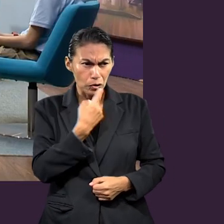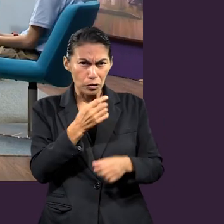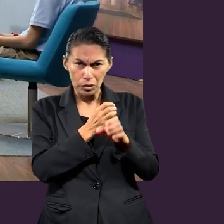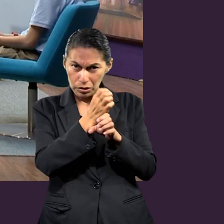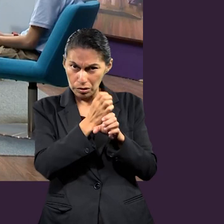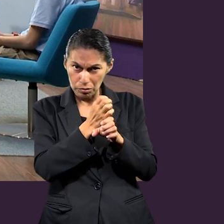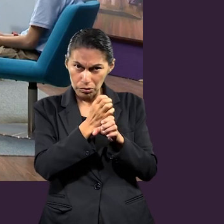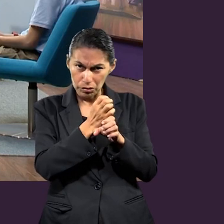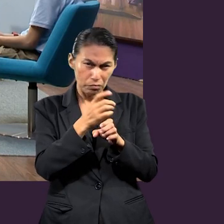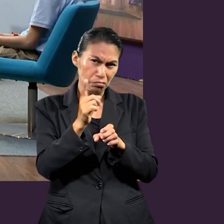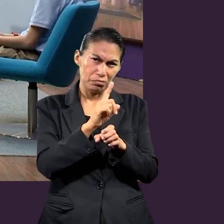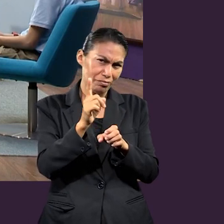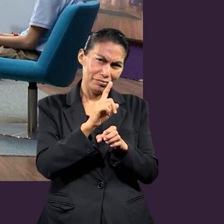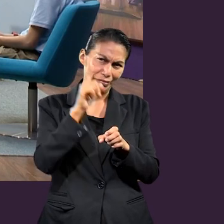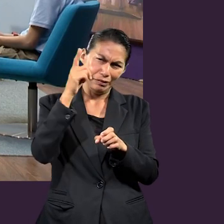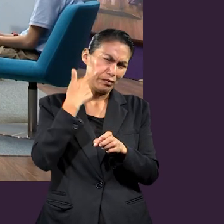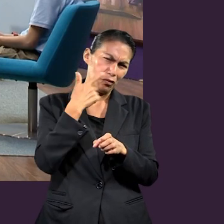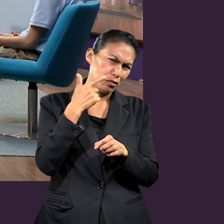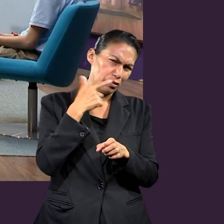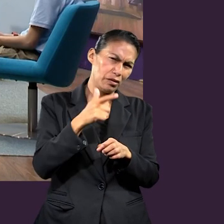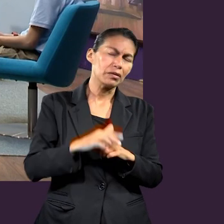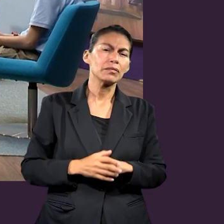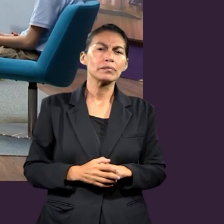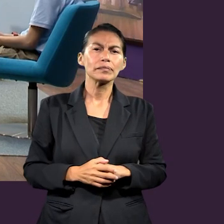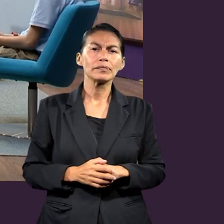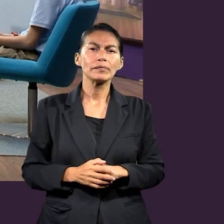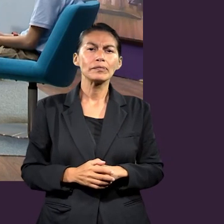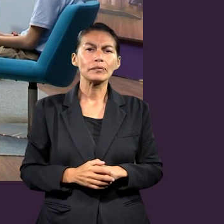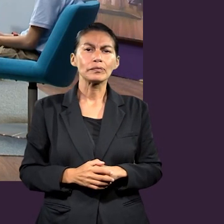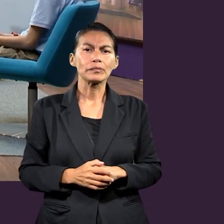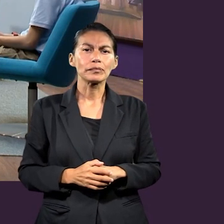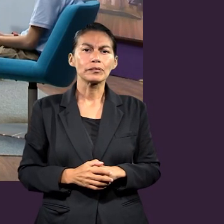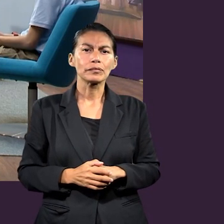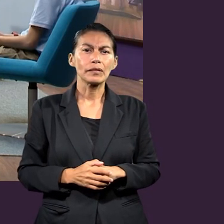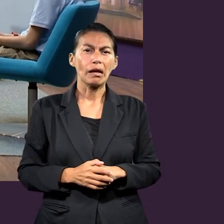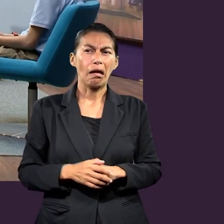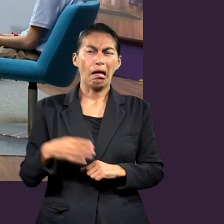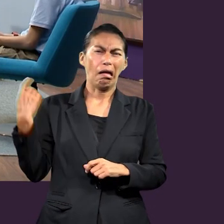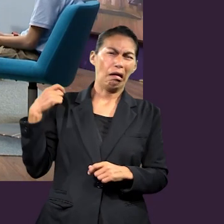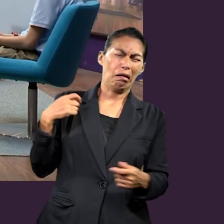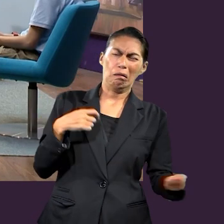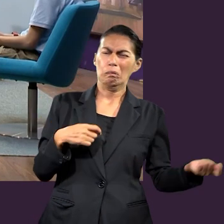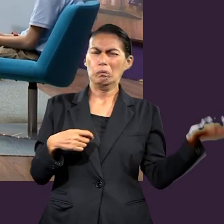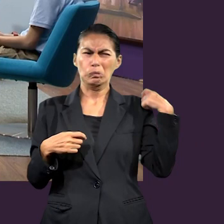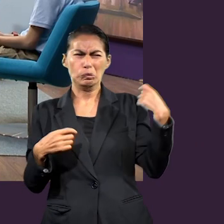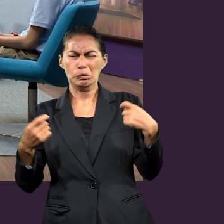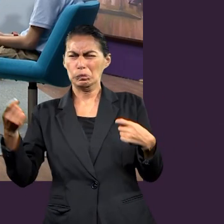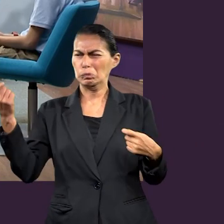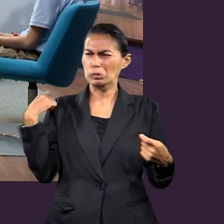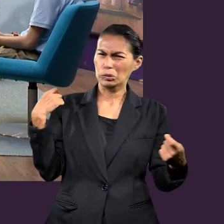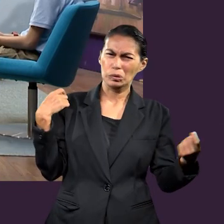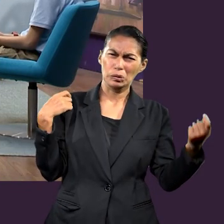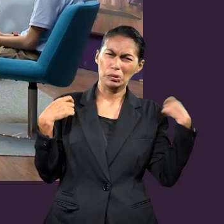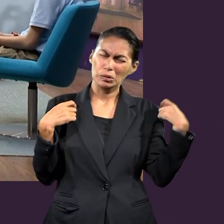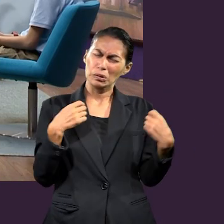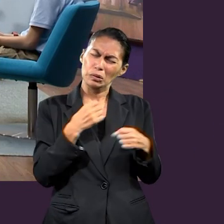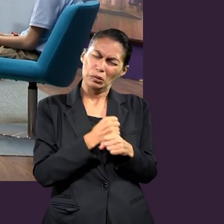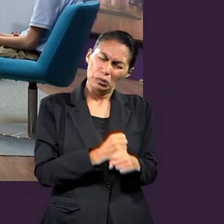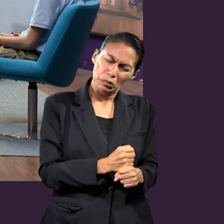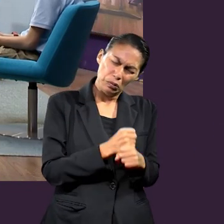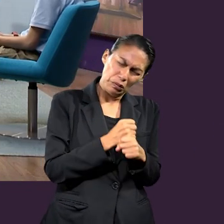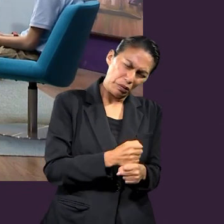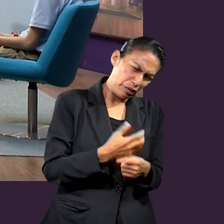no quiere que nosotros seamos esclavos en el sentido de que nos azoten,